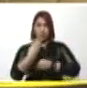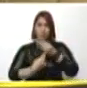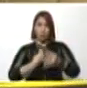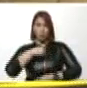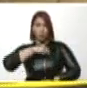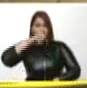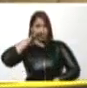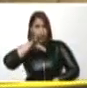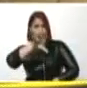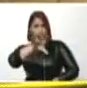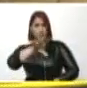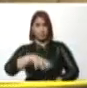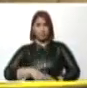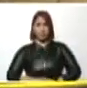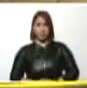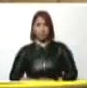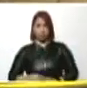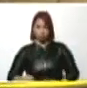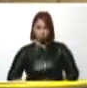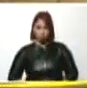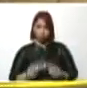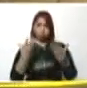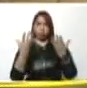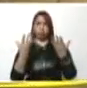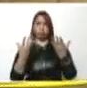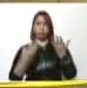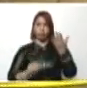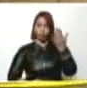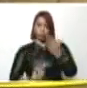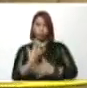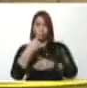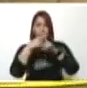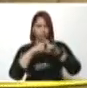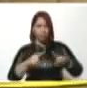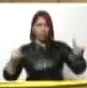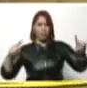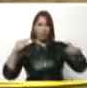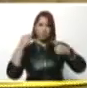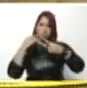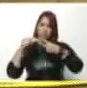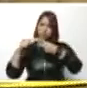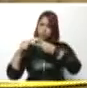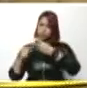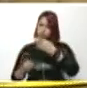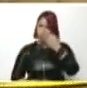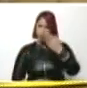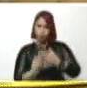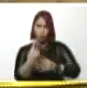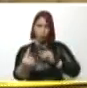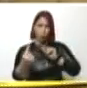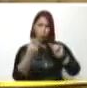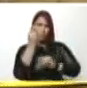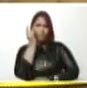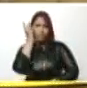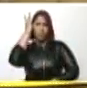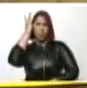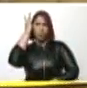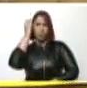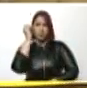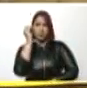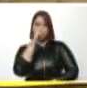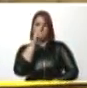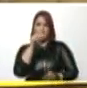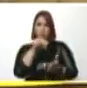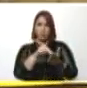nuestra patria y que florezca la diferencia, la diversidad y florezca el debate creativo en la Asamblea